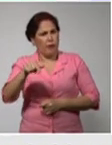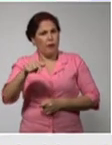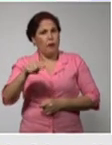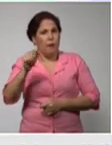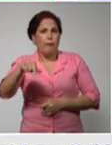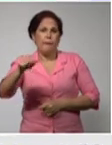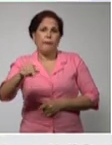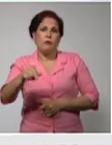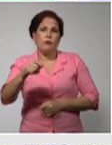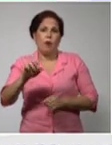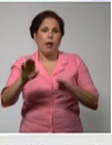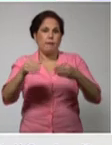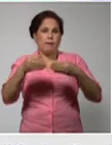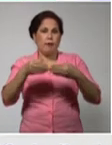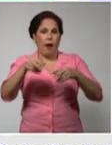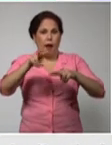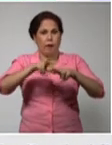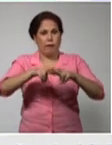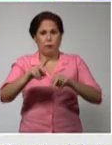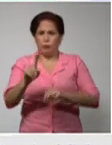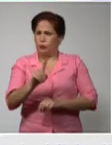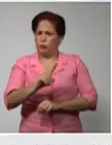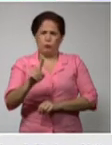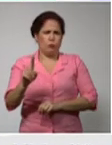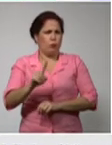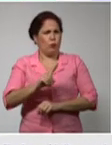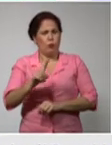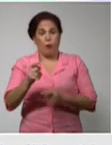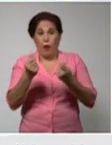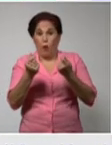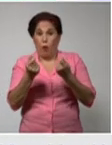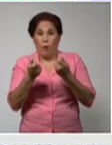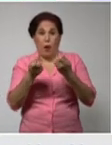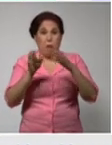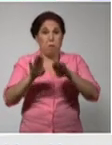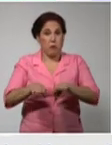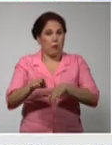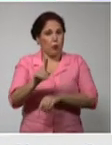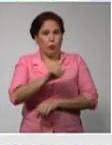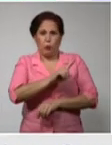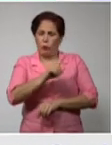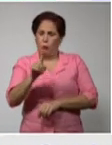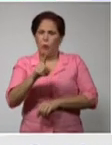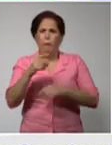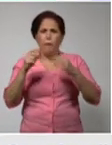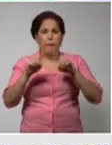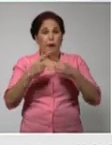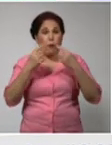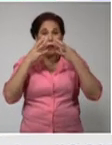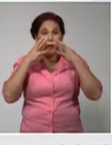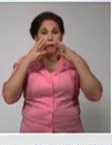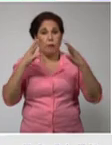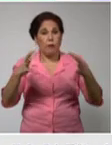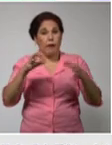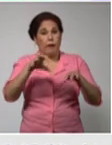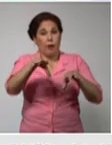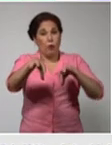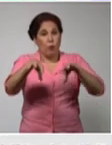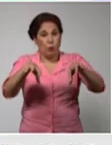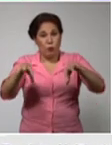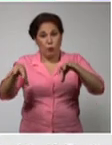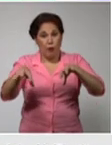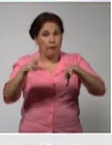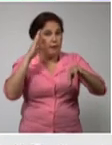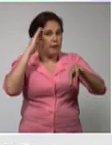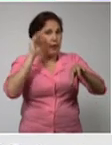a cerrar completamente la economía el país pero si es importante que en determinados lugares donde existe